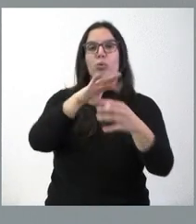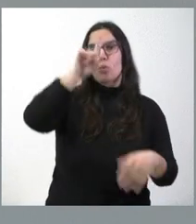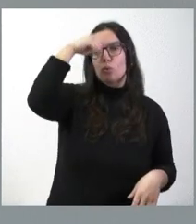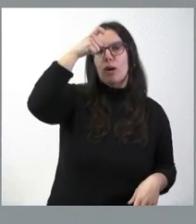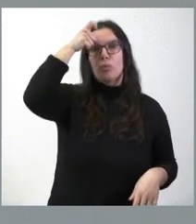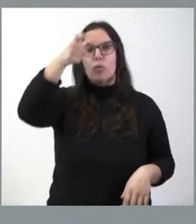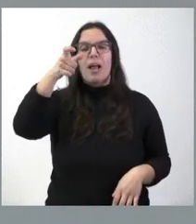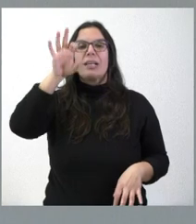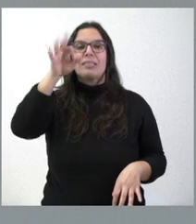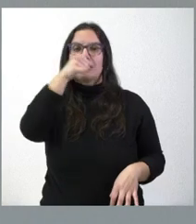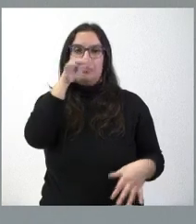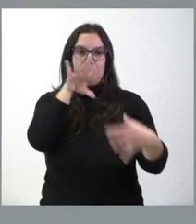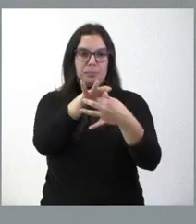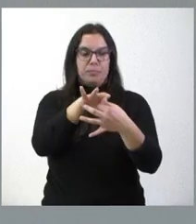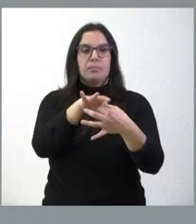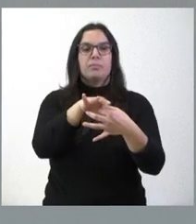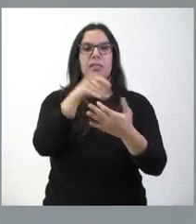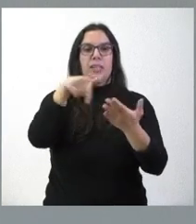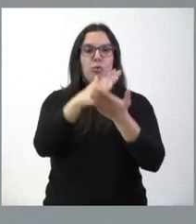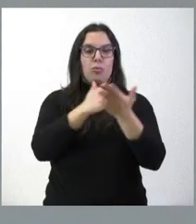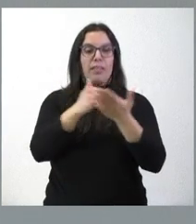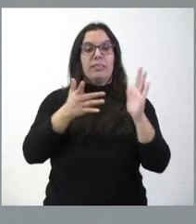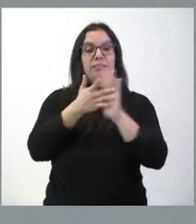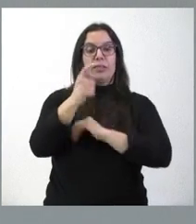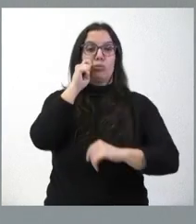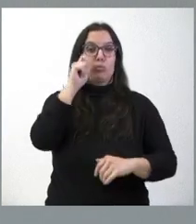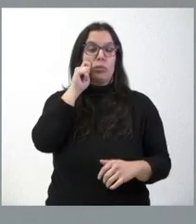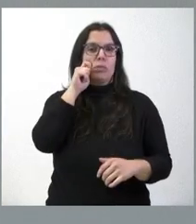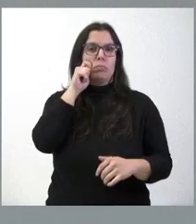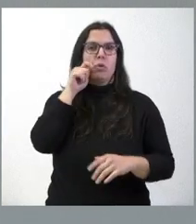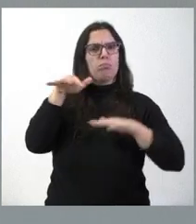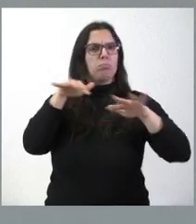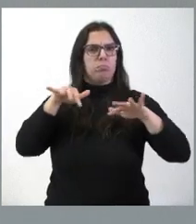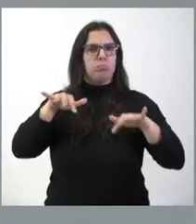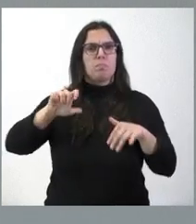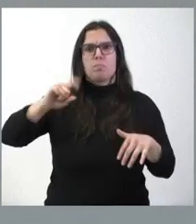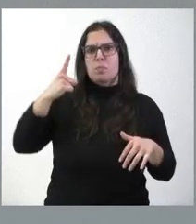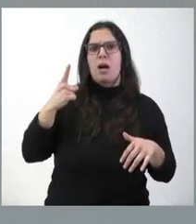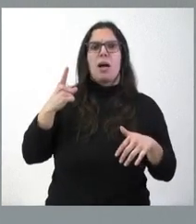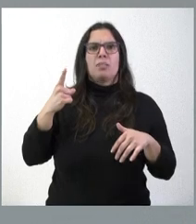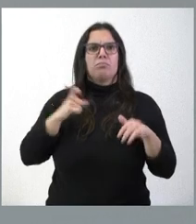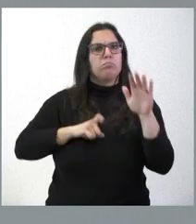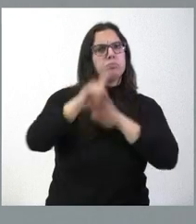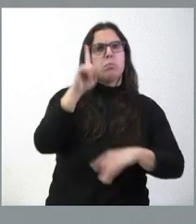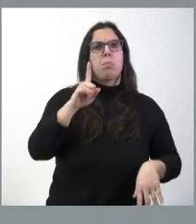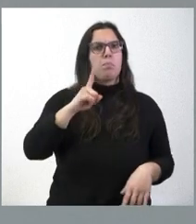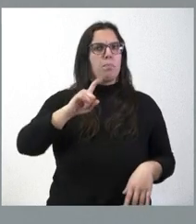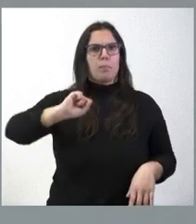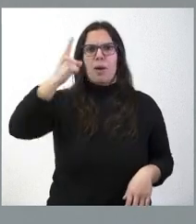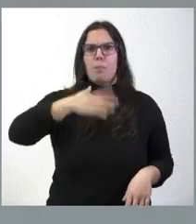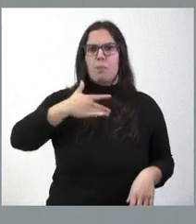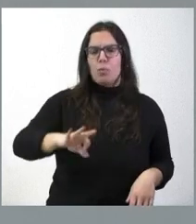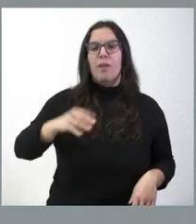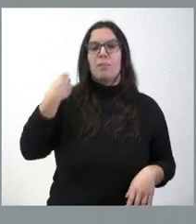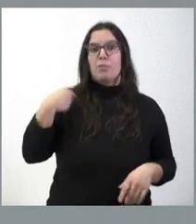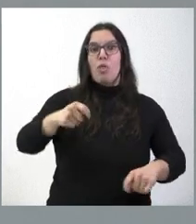rural y no gastronómico en la comunidad. Es uno de los turismos de más actividad, de más capacidad de desarrollo, los que están haciendo de nuestra comunidad